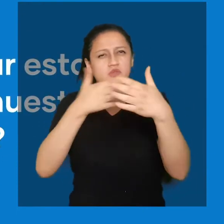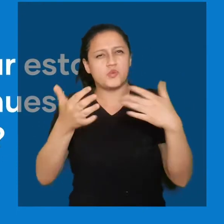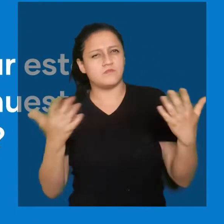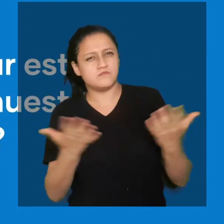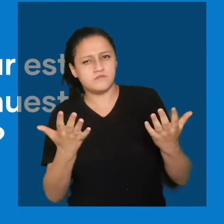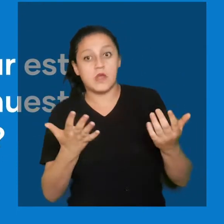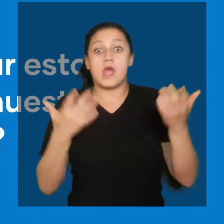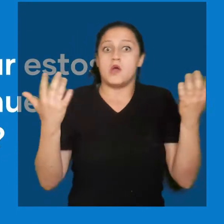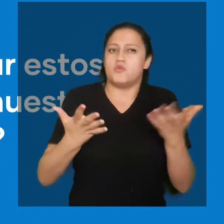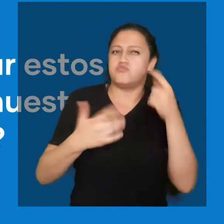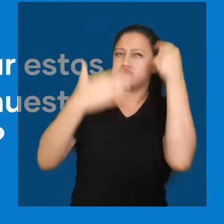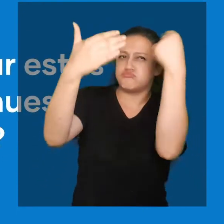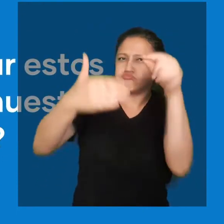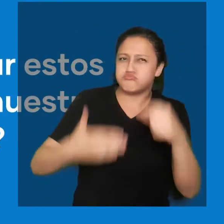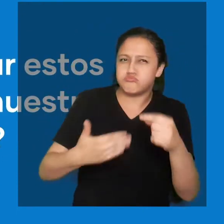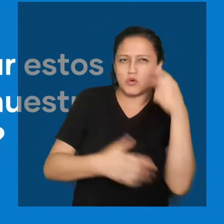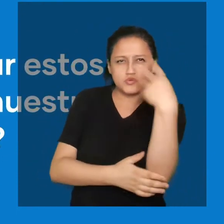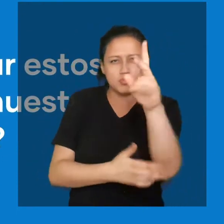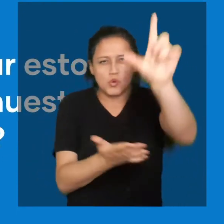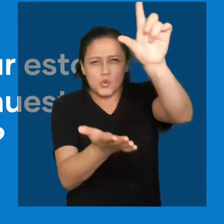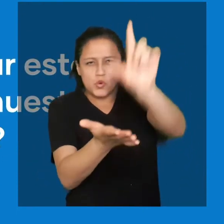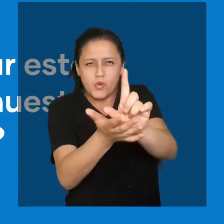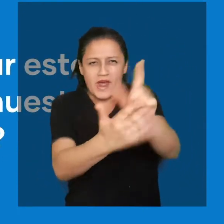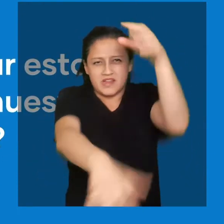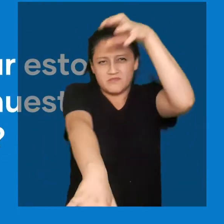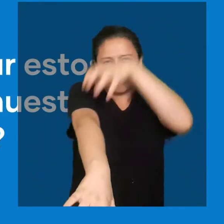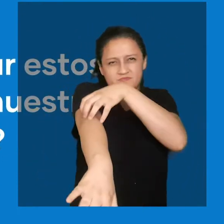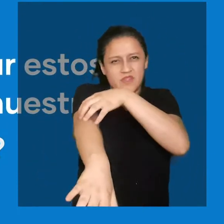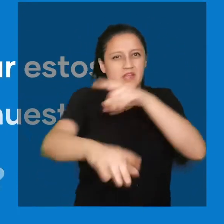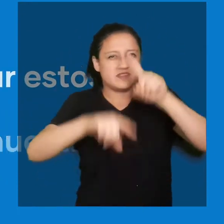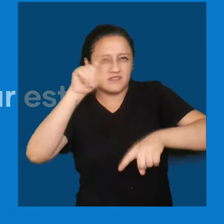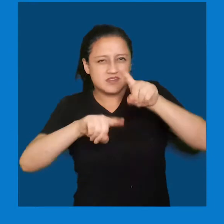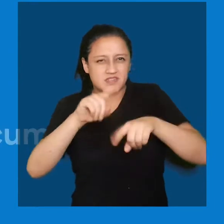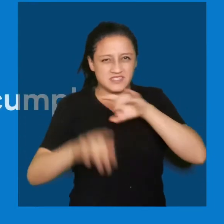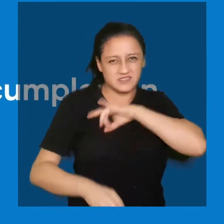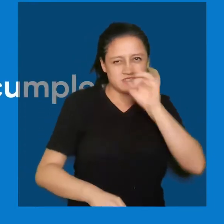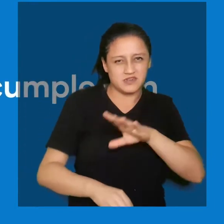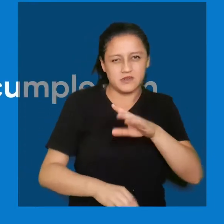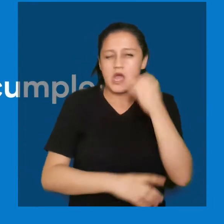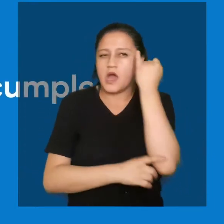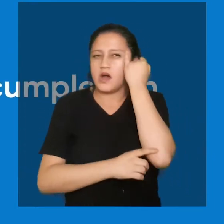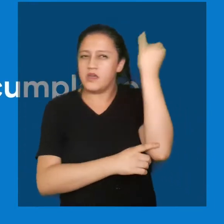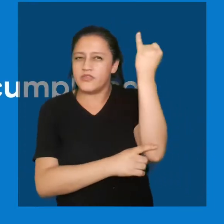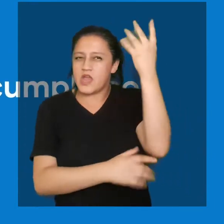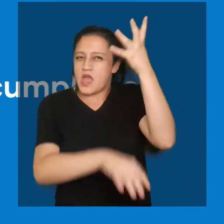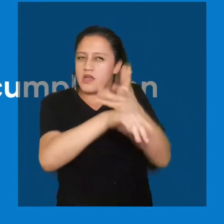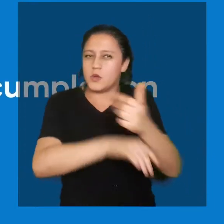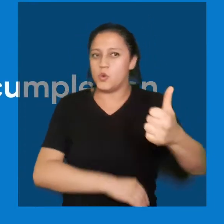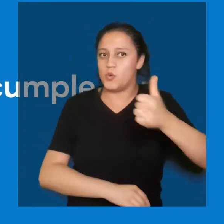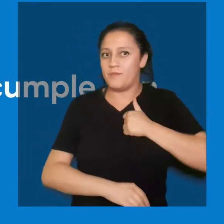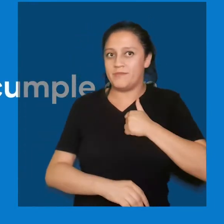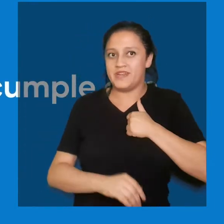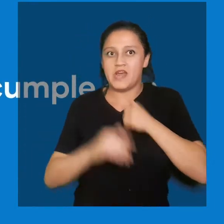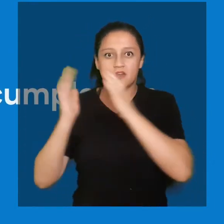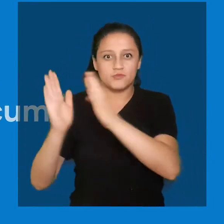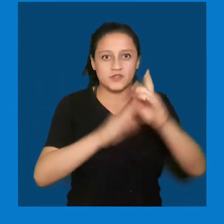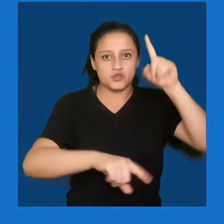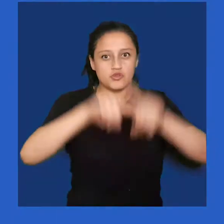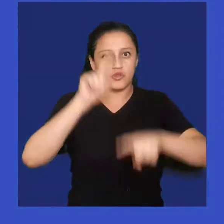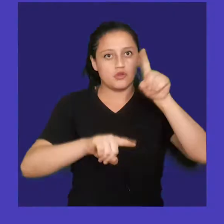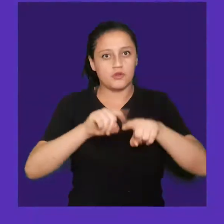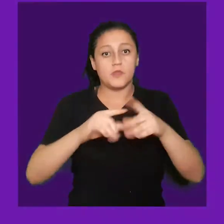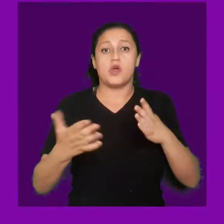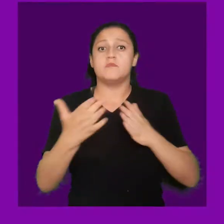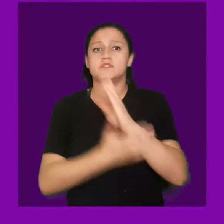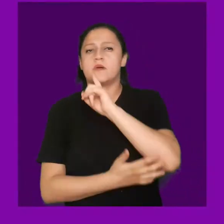podríamos evaluar estos elementos al interior de nuestro territorio nacional? ¿El ordenamiento territorial cumple con sus ideales?